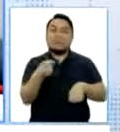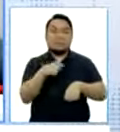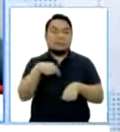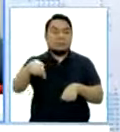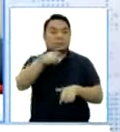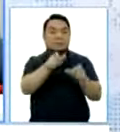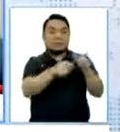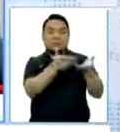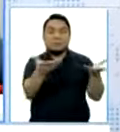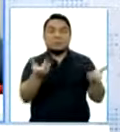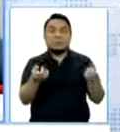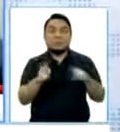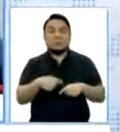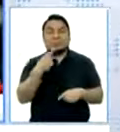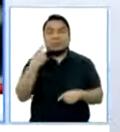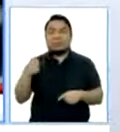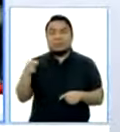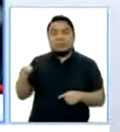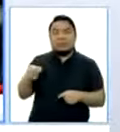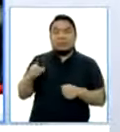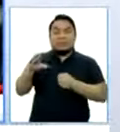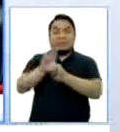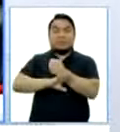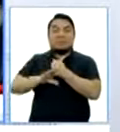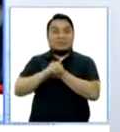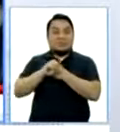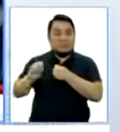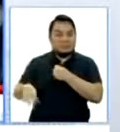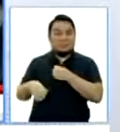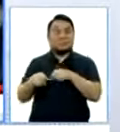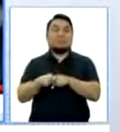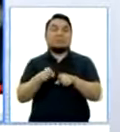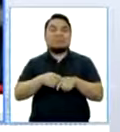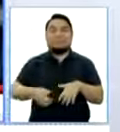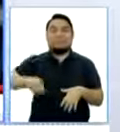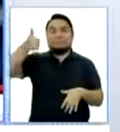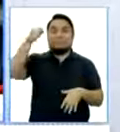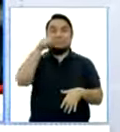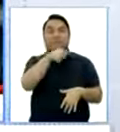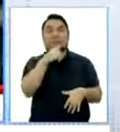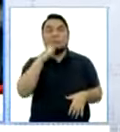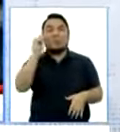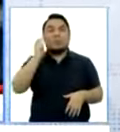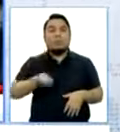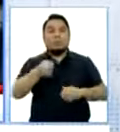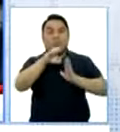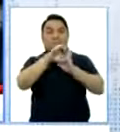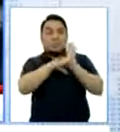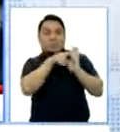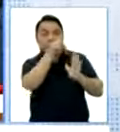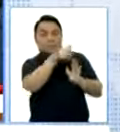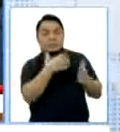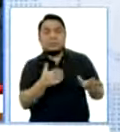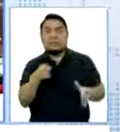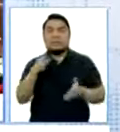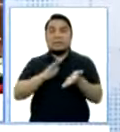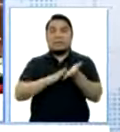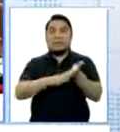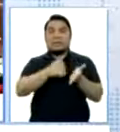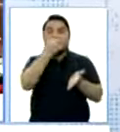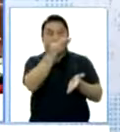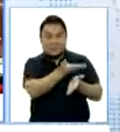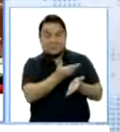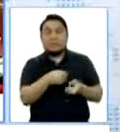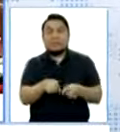ciudadanía. Al retirarse las prerrogativas, ¿no es cierto? Estamos hablando de funcionarios como en el Tribunal Constitucional, el Defensor del